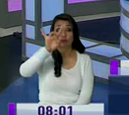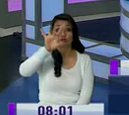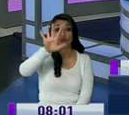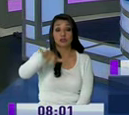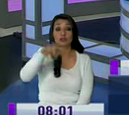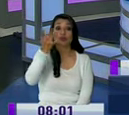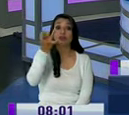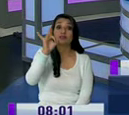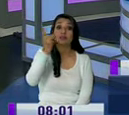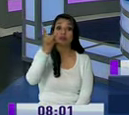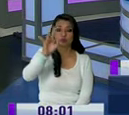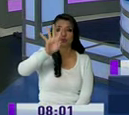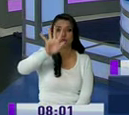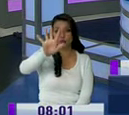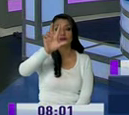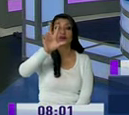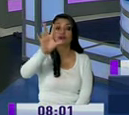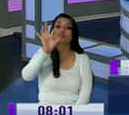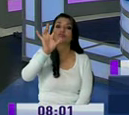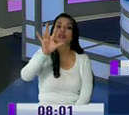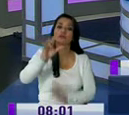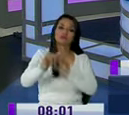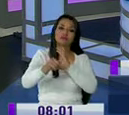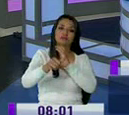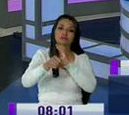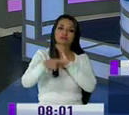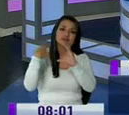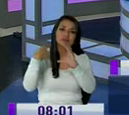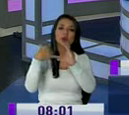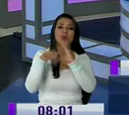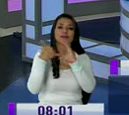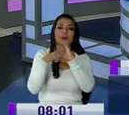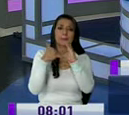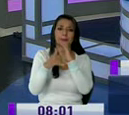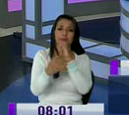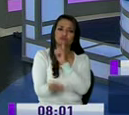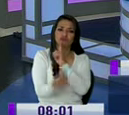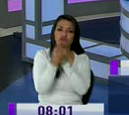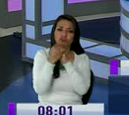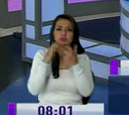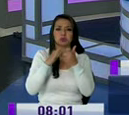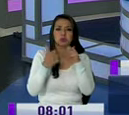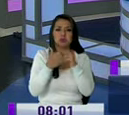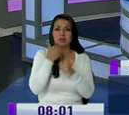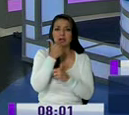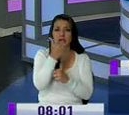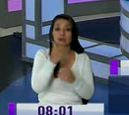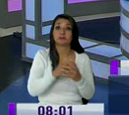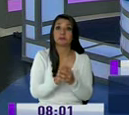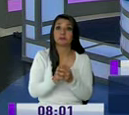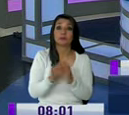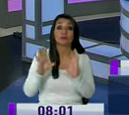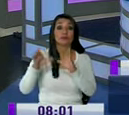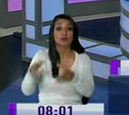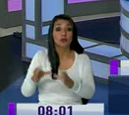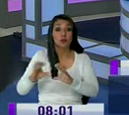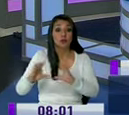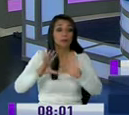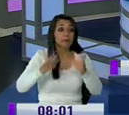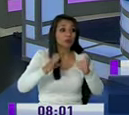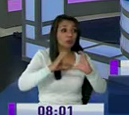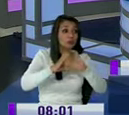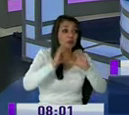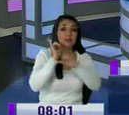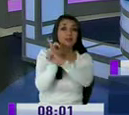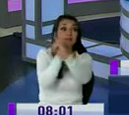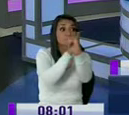-4393, línea directa con ustedes para que nos envíen sus problemas. Bueno, días a los departamentos de comunicación, de los diferentes